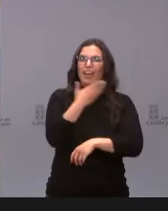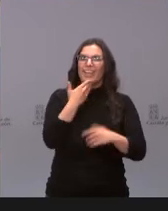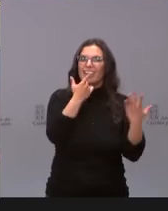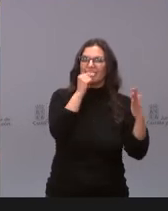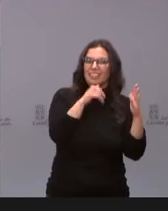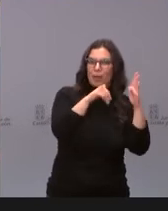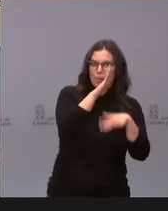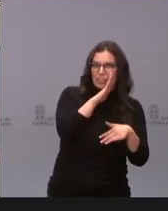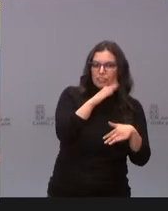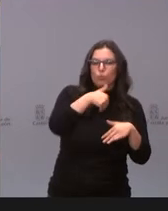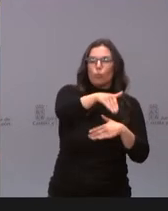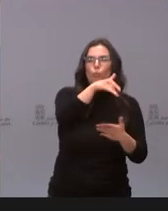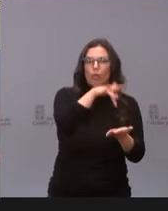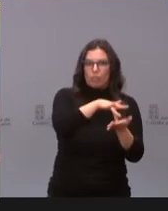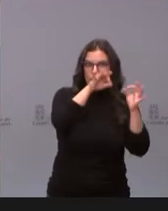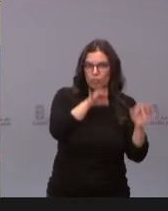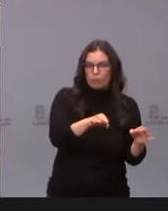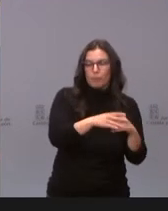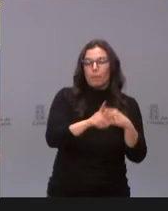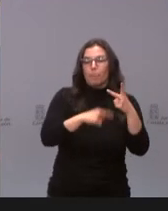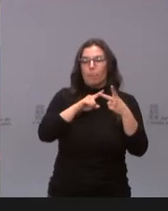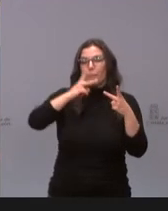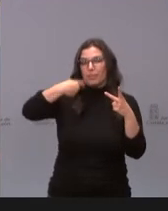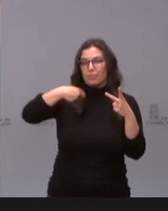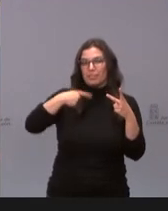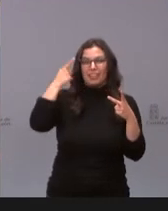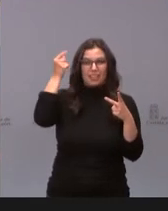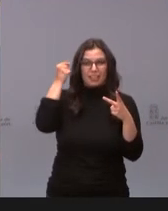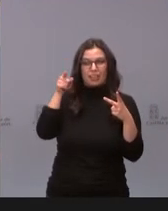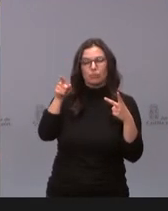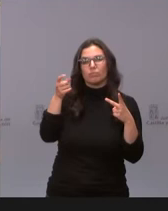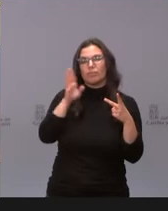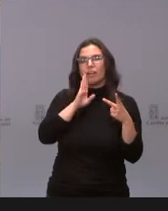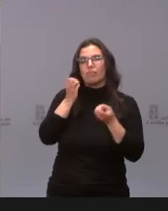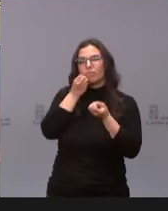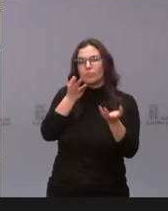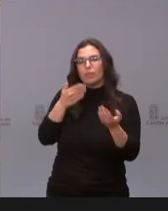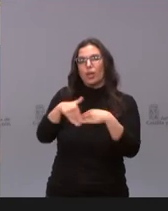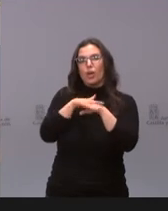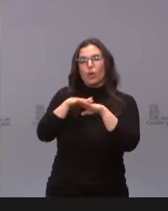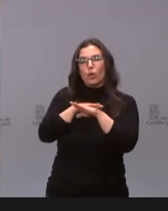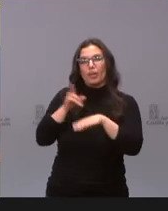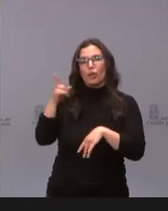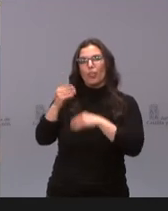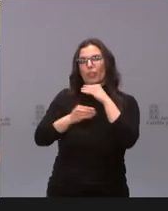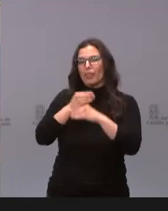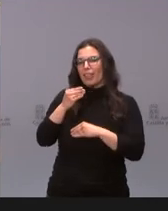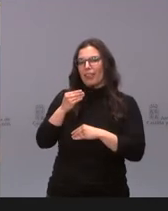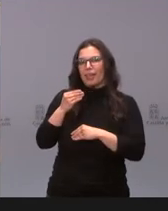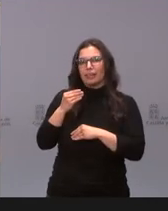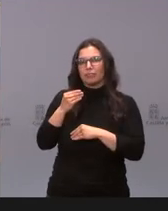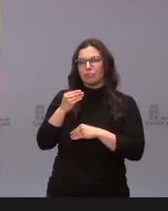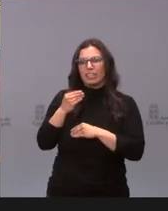60 años. Y luego el vicepresidente Igea ha comentado usted, ha dicho que el Gobierno tiene que hacer lo que sea necesario